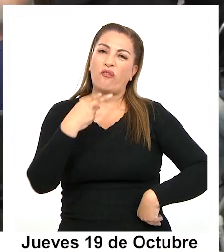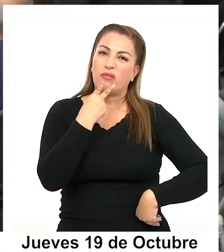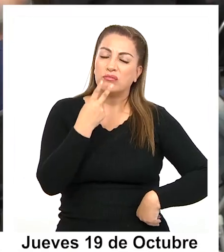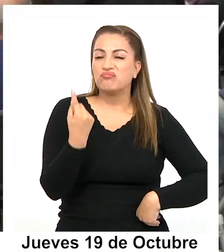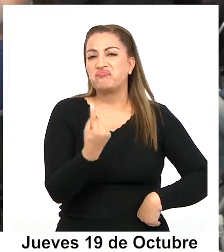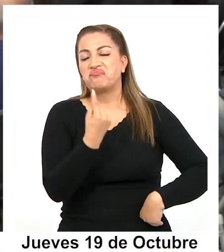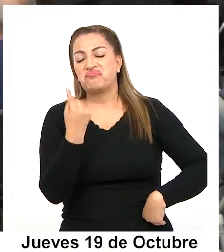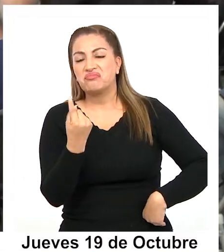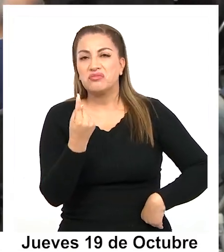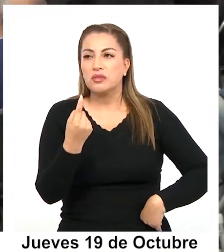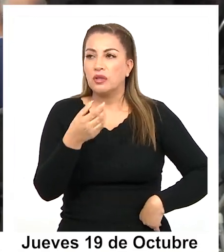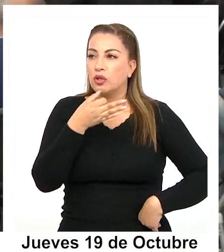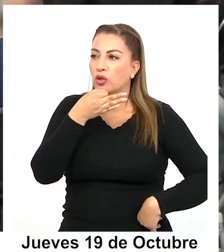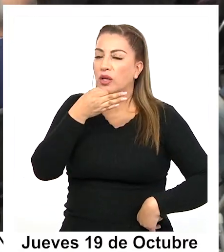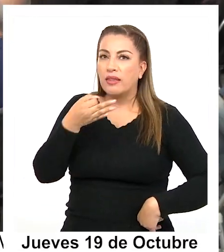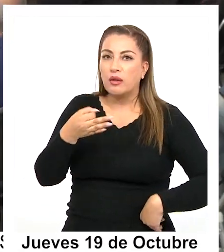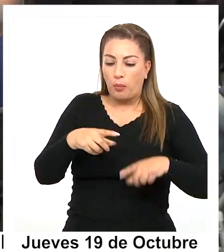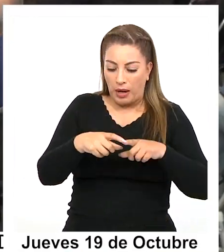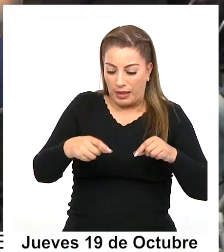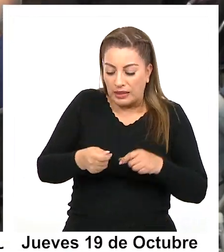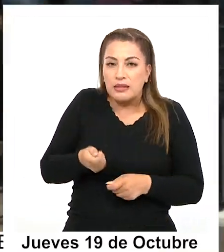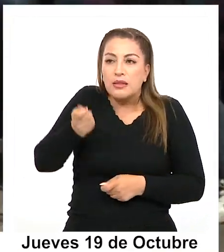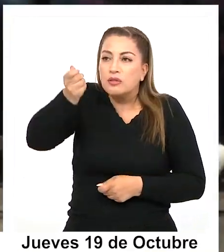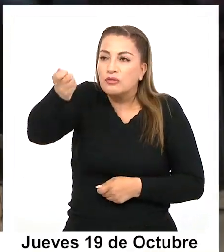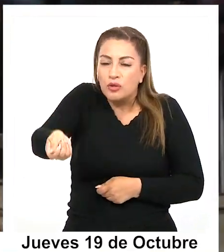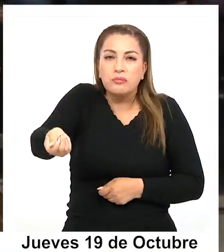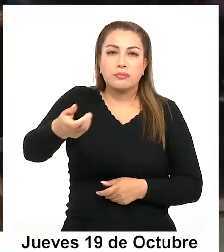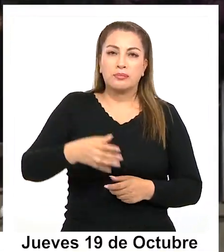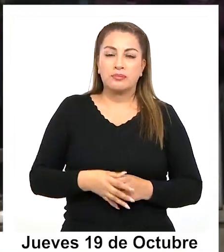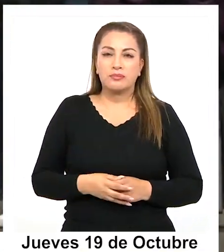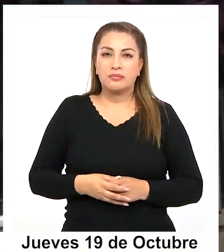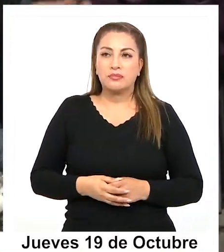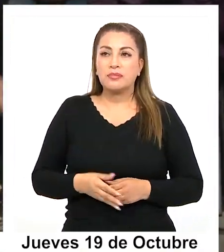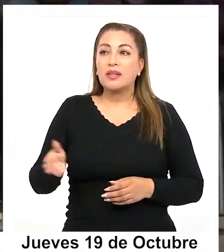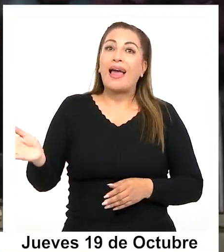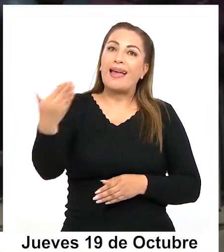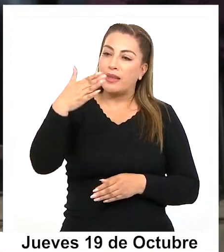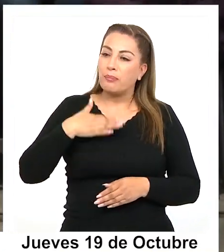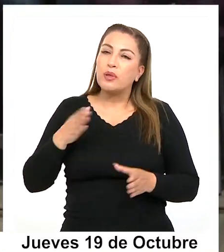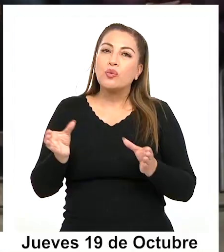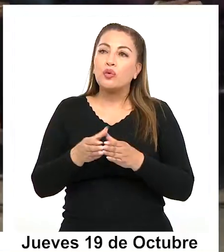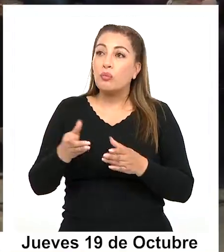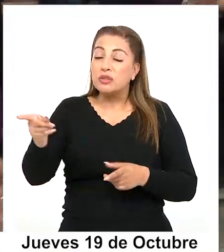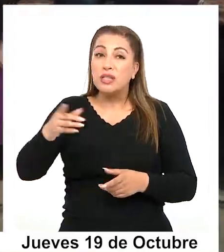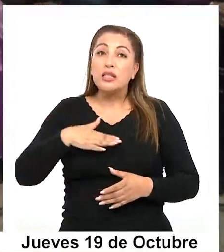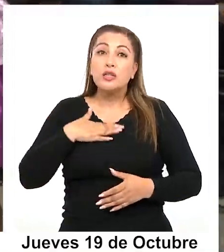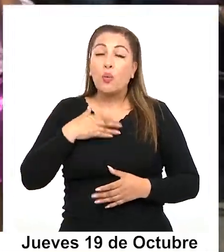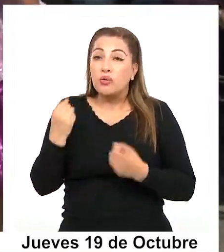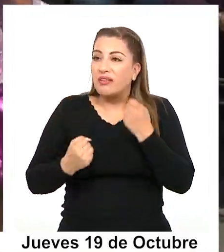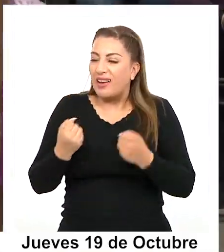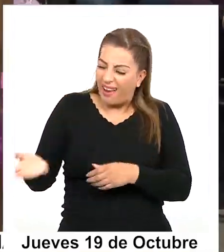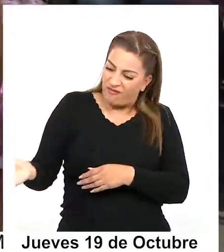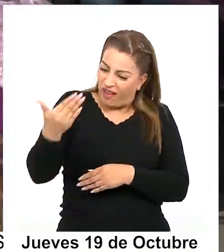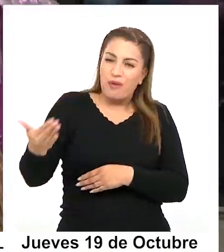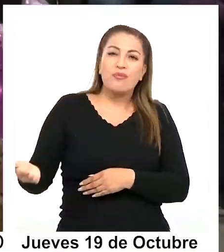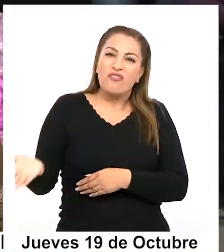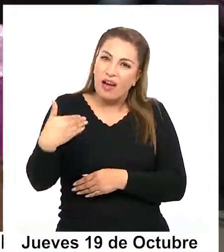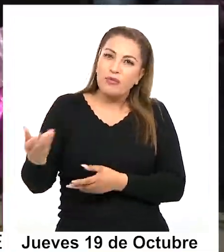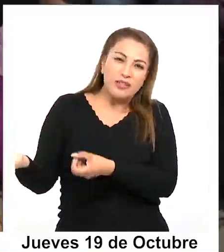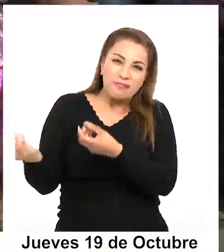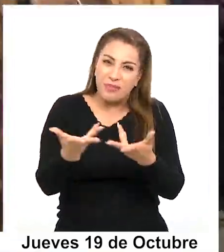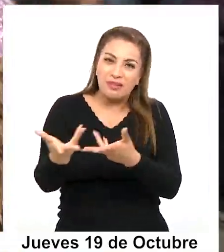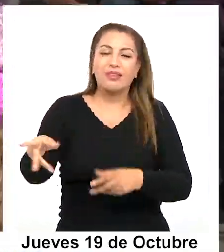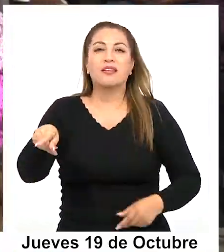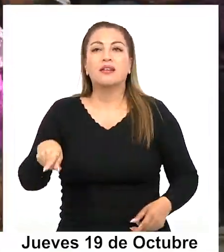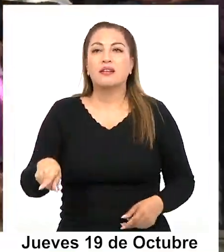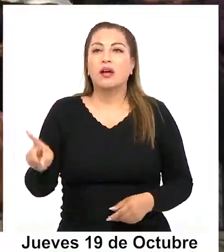sola. Le di una tarjeta, le dije yo, anda mi club, si a ti te gusta bailar, me encanta, anda entonces. Le